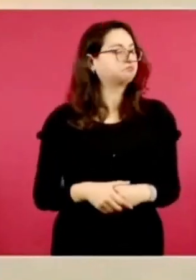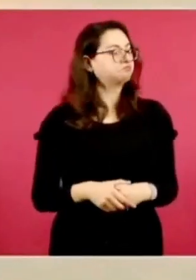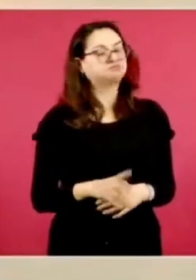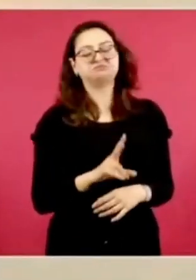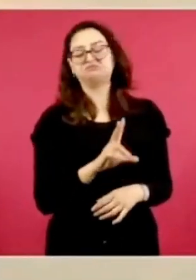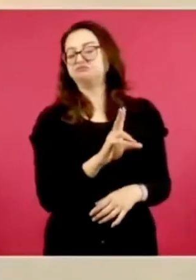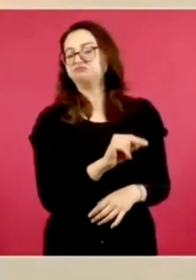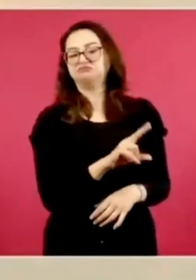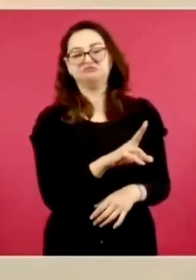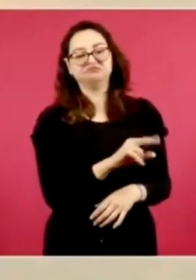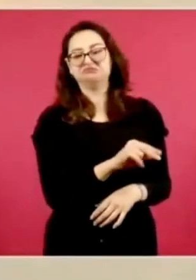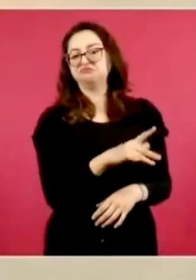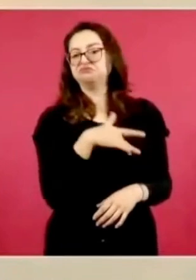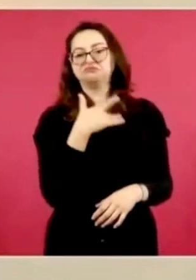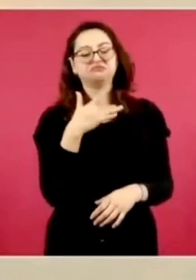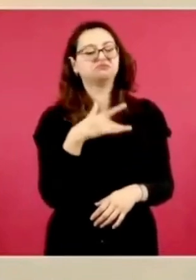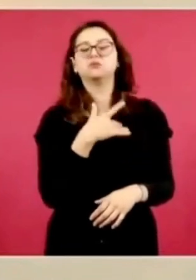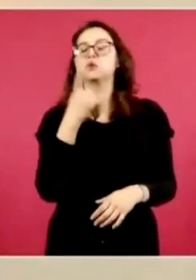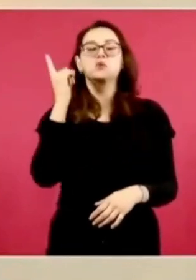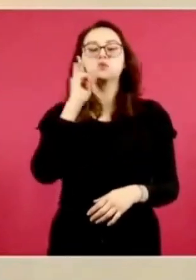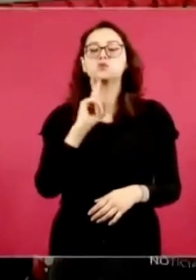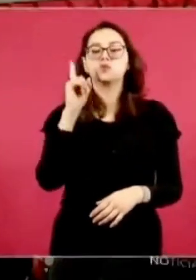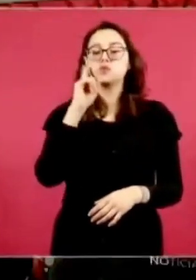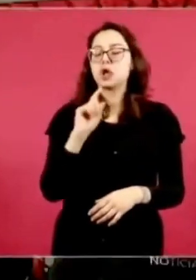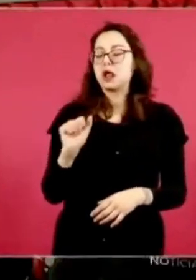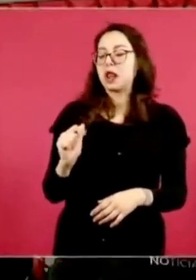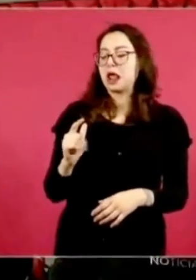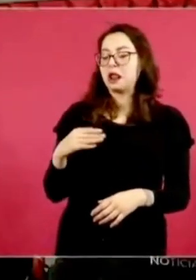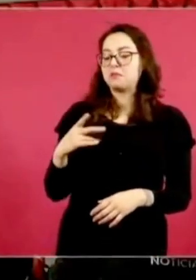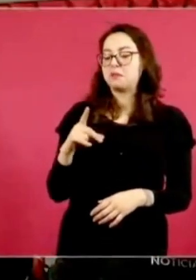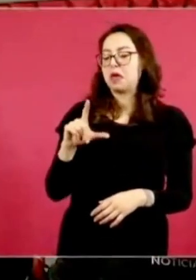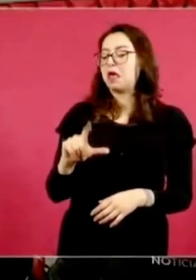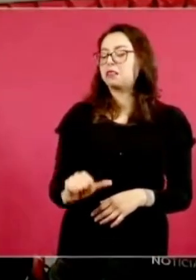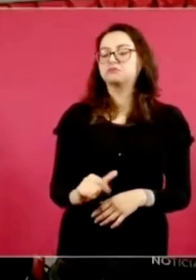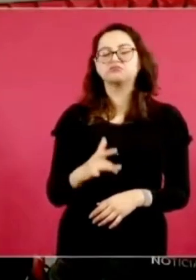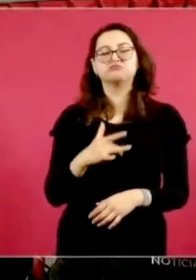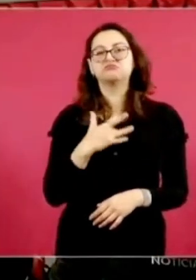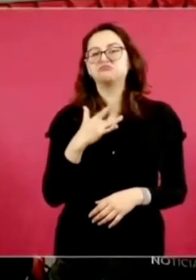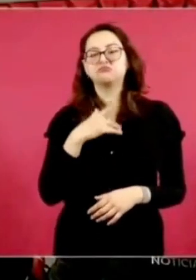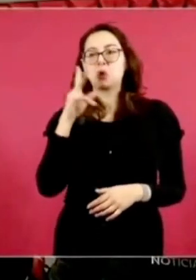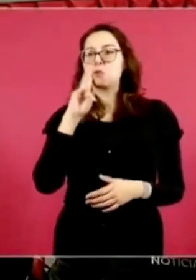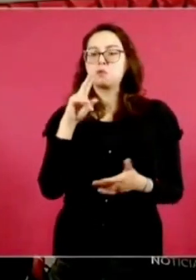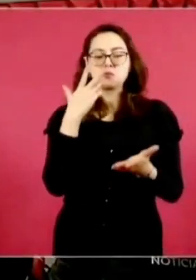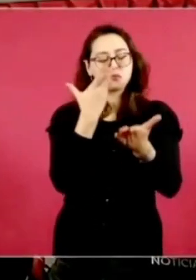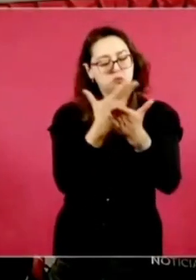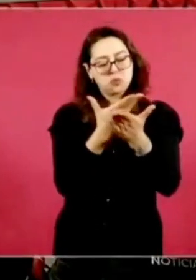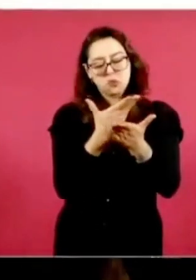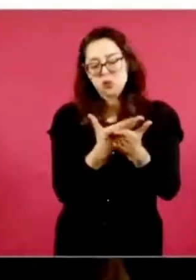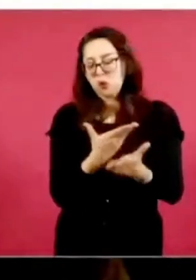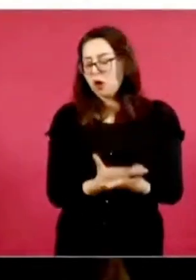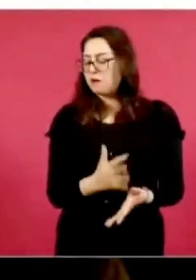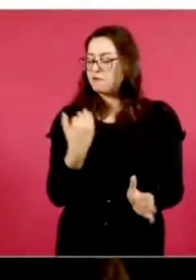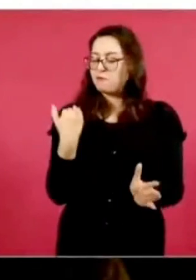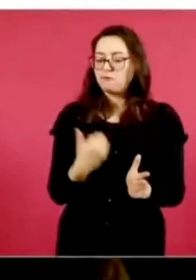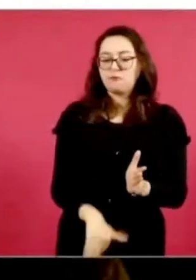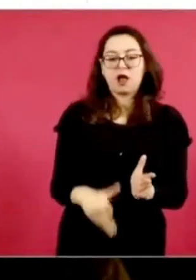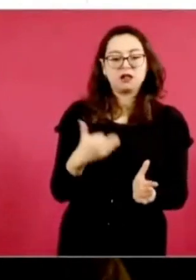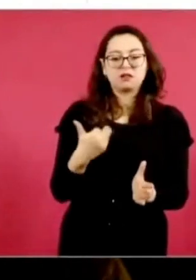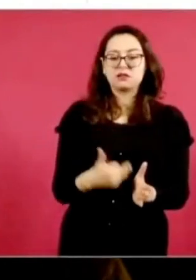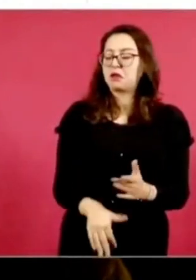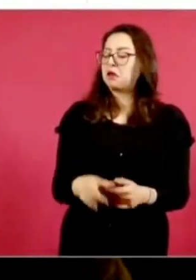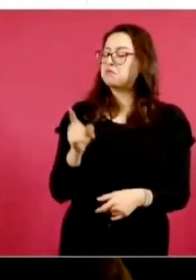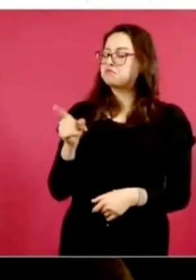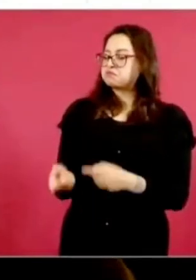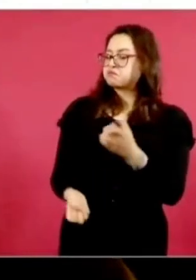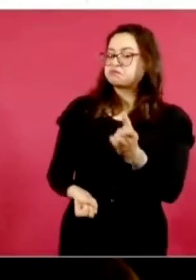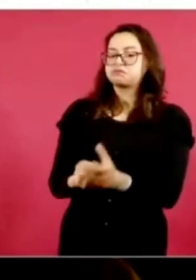criterio de la jueza Almada Rábago, no se aportaron medios de convicción aptos y suficientes para acreditar el delito